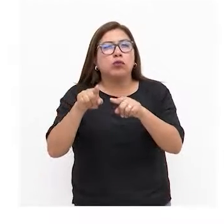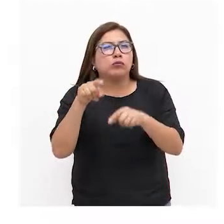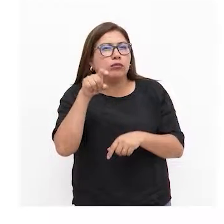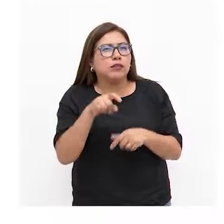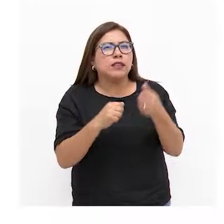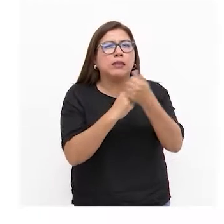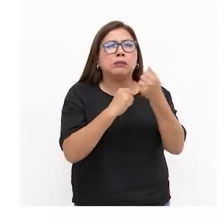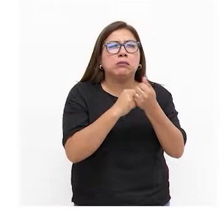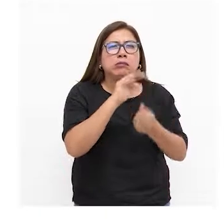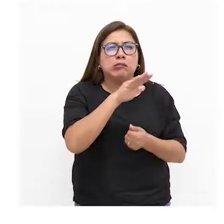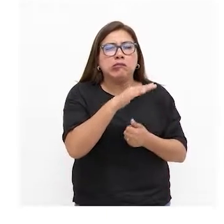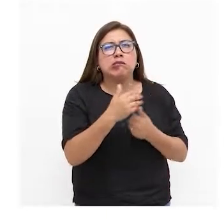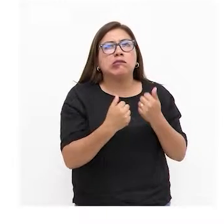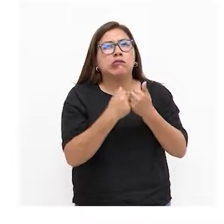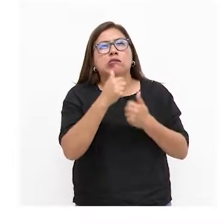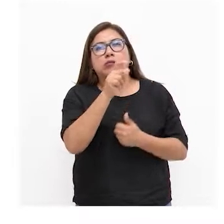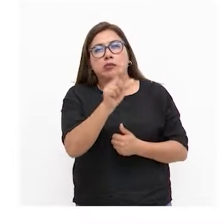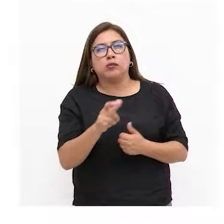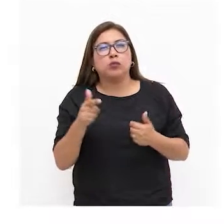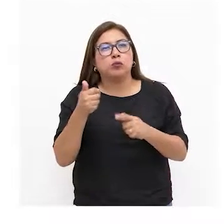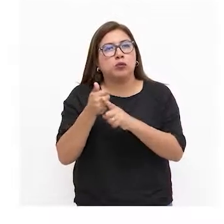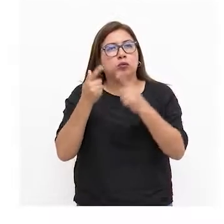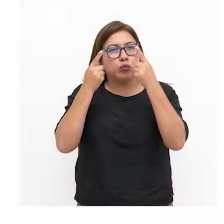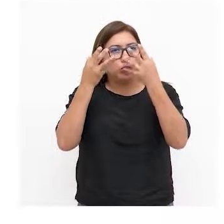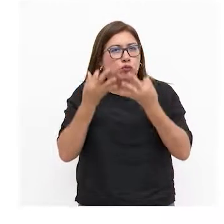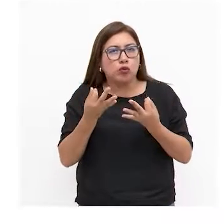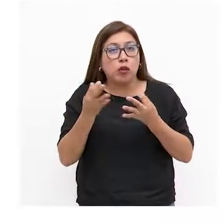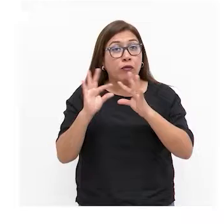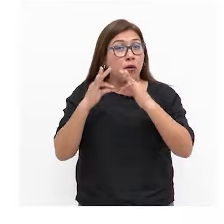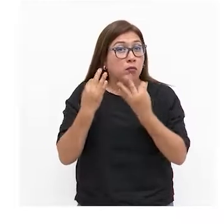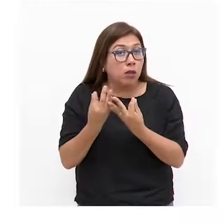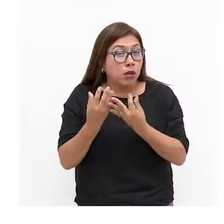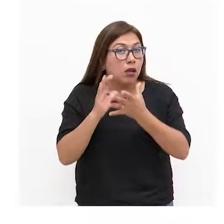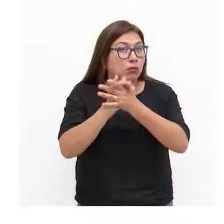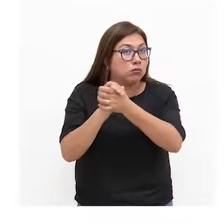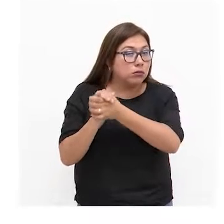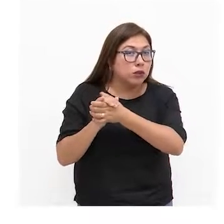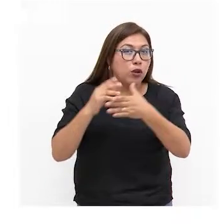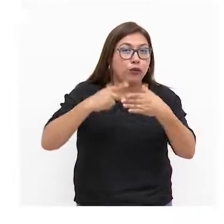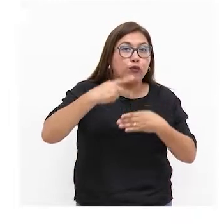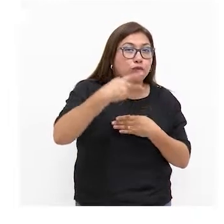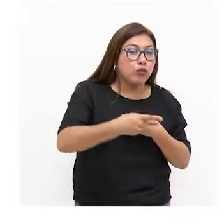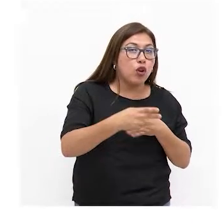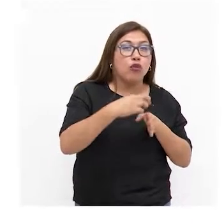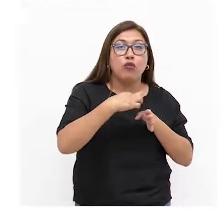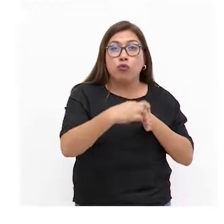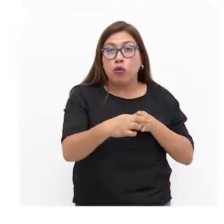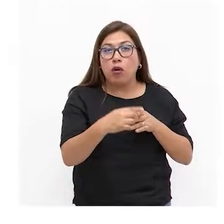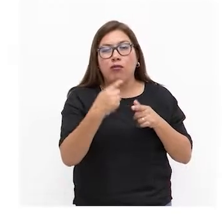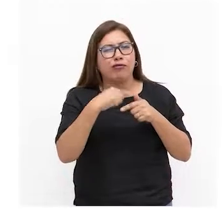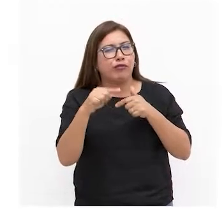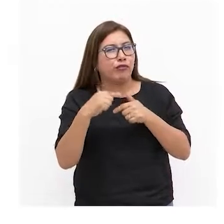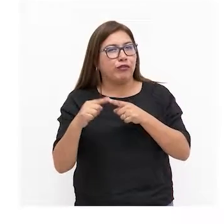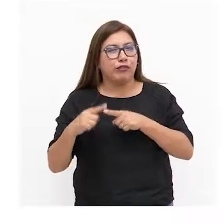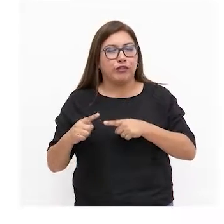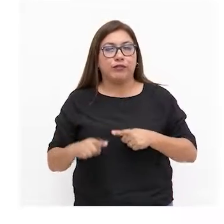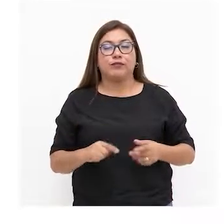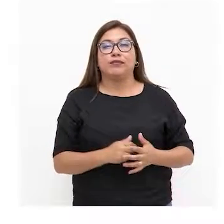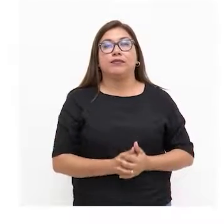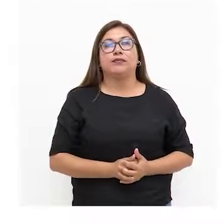apoyo a otra persona para tomar decisiones familia amistades vecinos profesionales